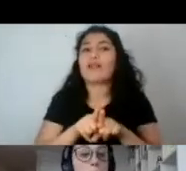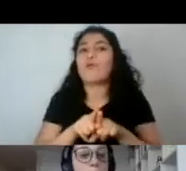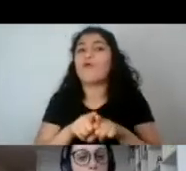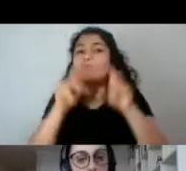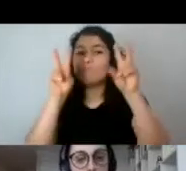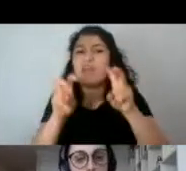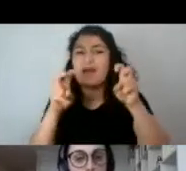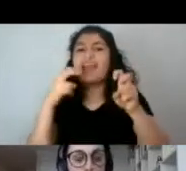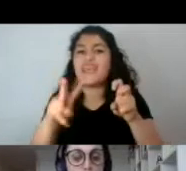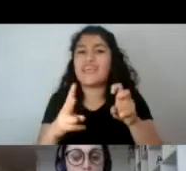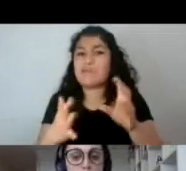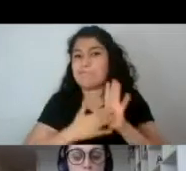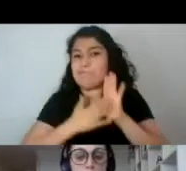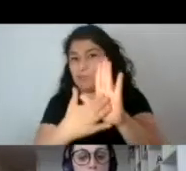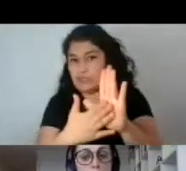enunciación.